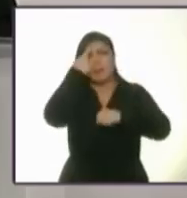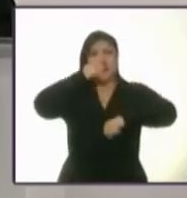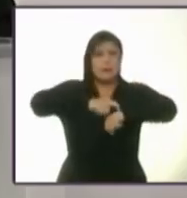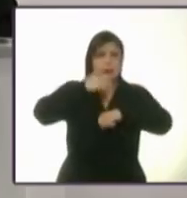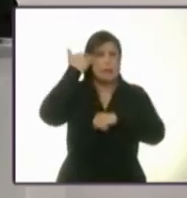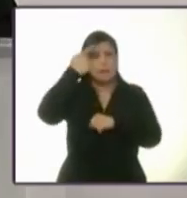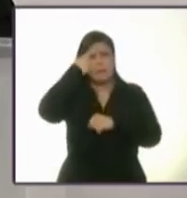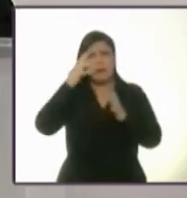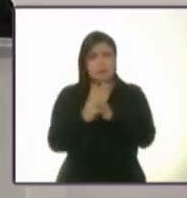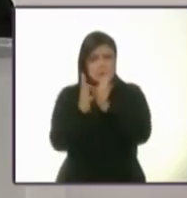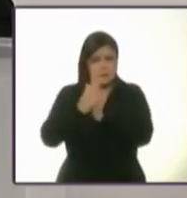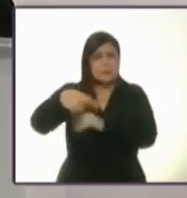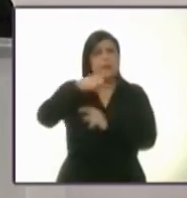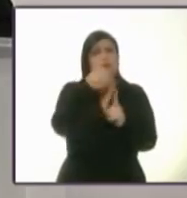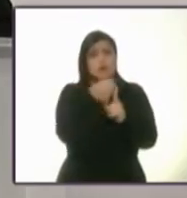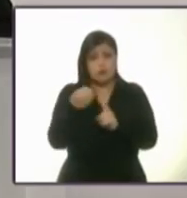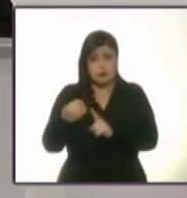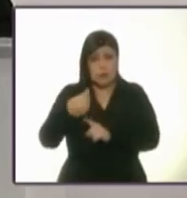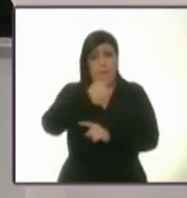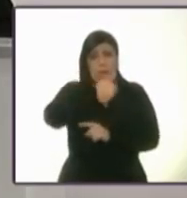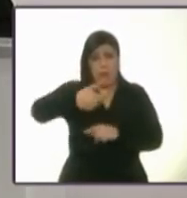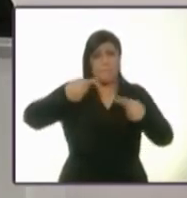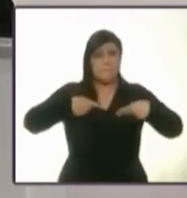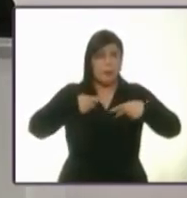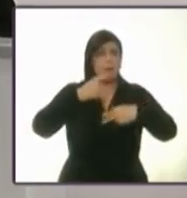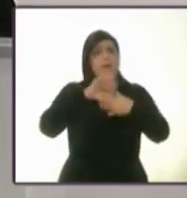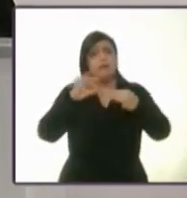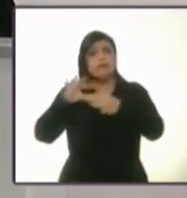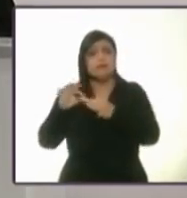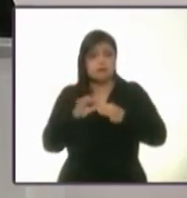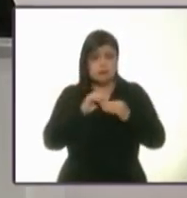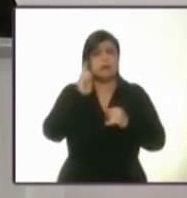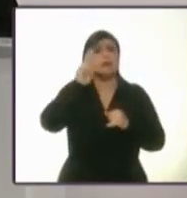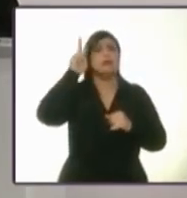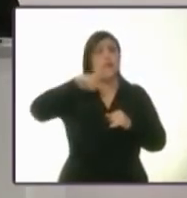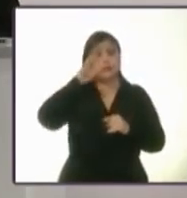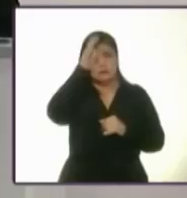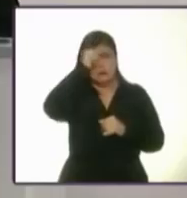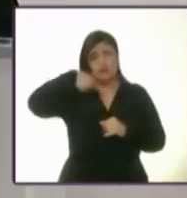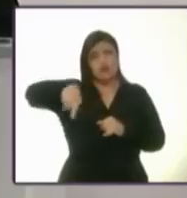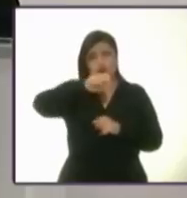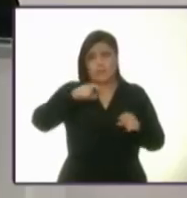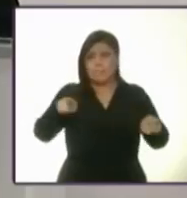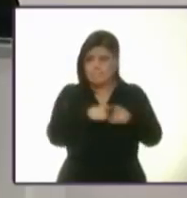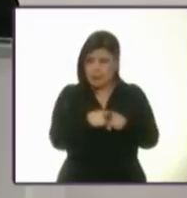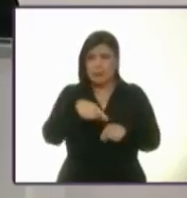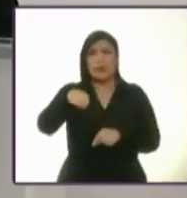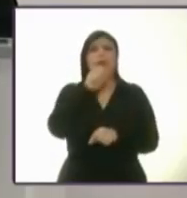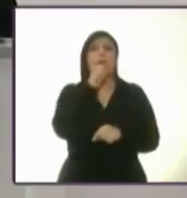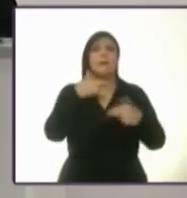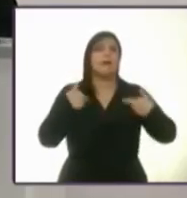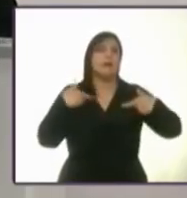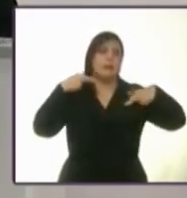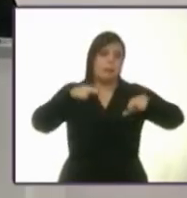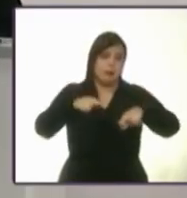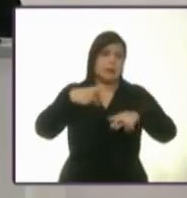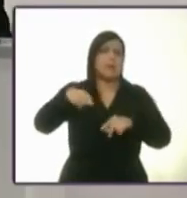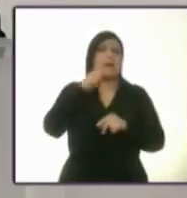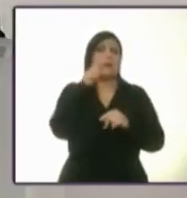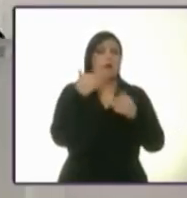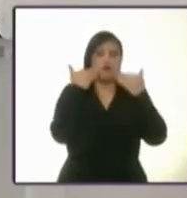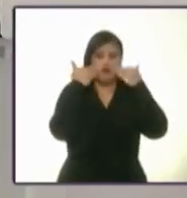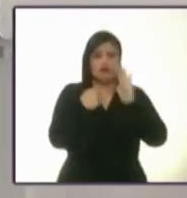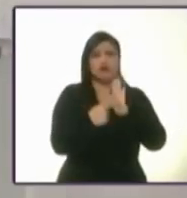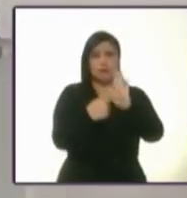participación y el orden en el que harán uso de la palabra fueron aprobados por ustedes mismos y también por sus representantes en